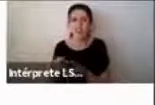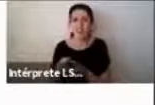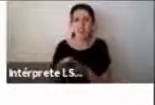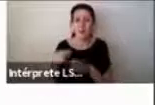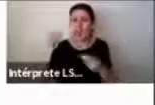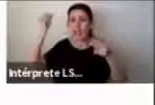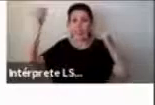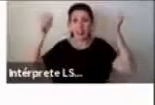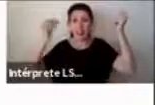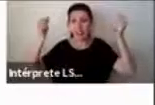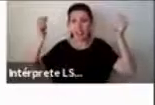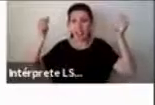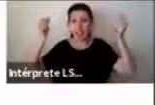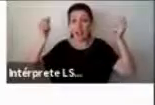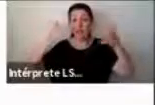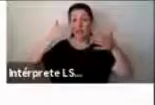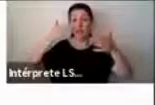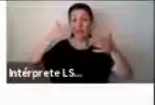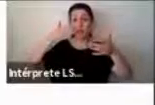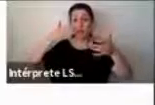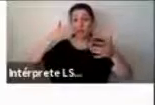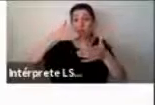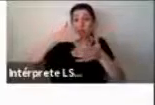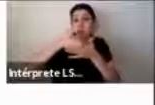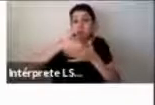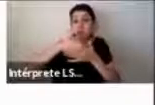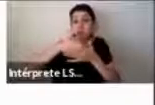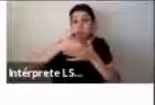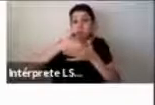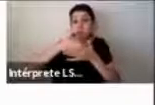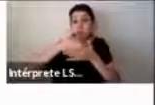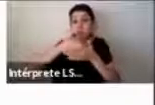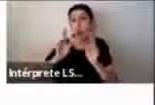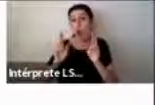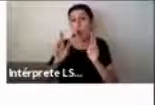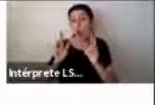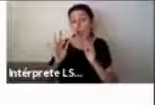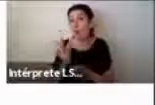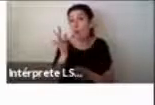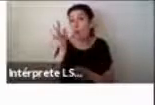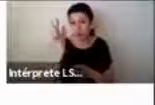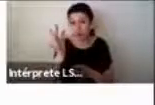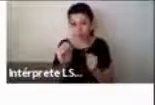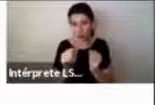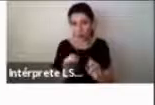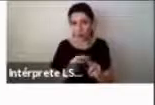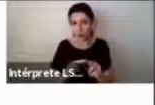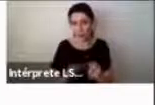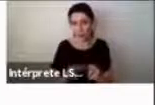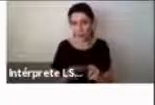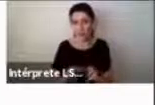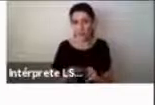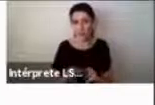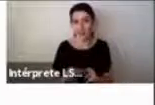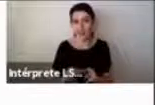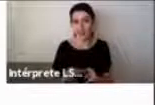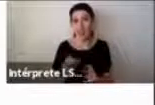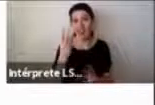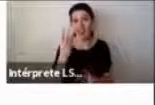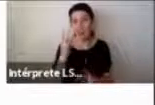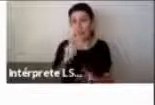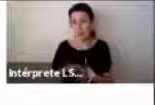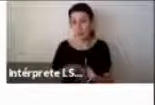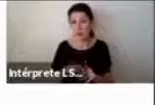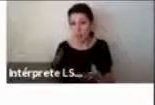que quedaron para, esperamos, futuras versiones de Neuromundo, porque efectivamente en tres meses no íbamos a